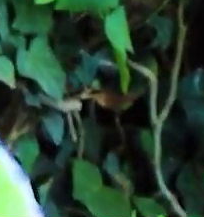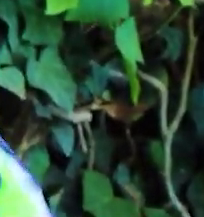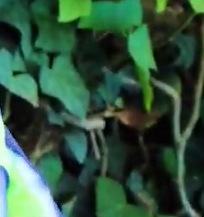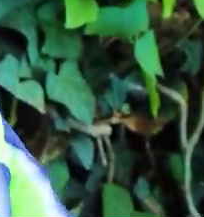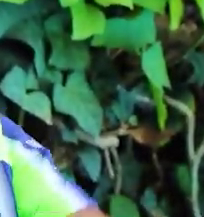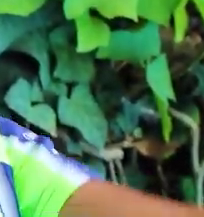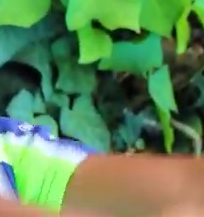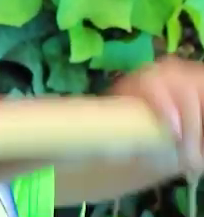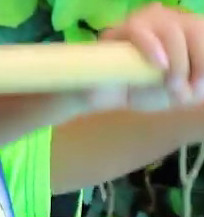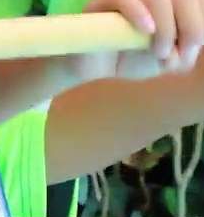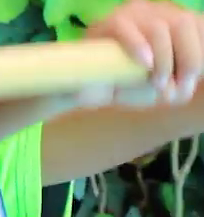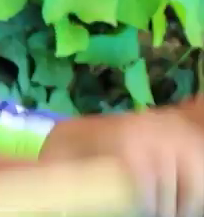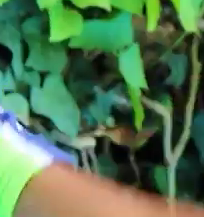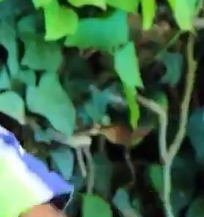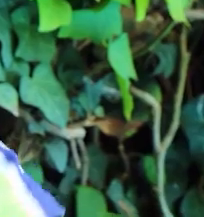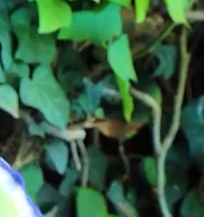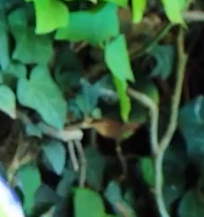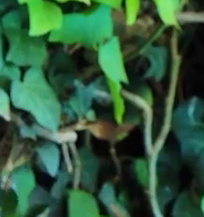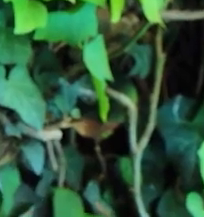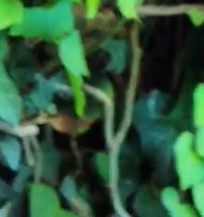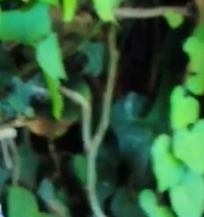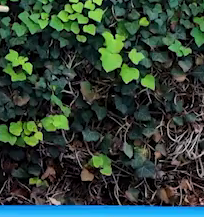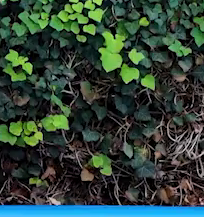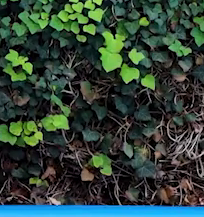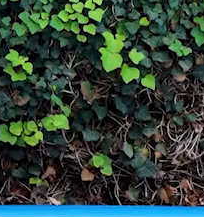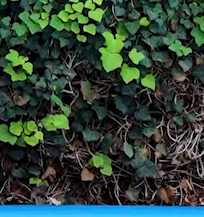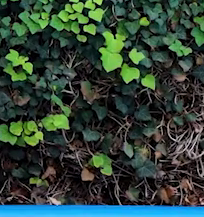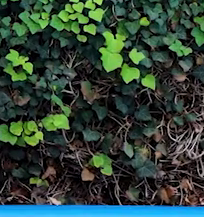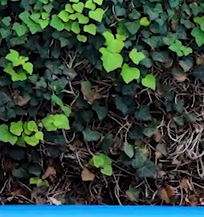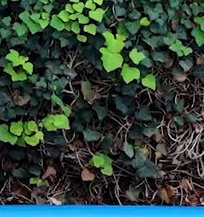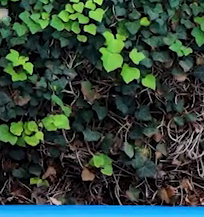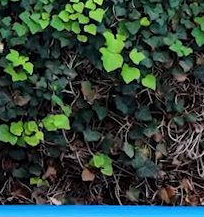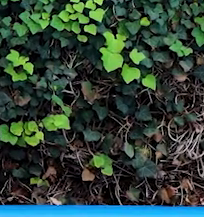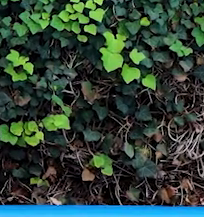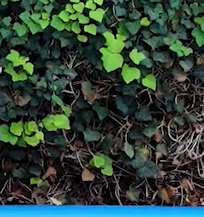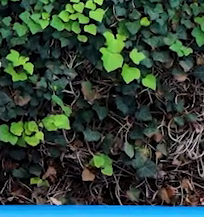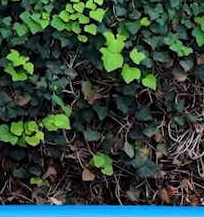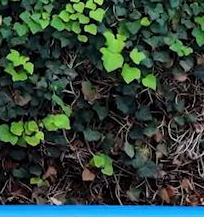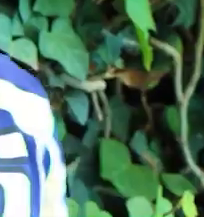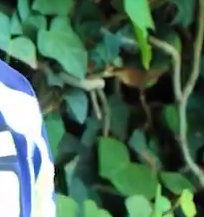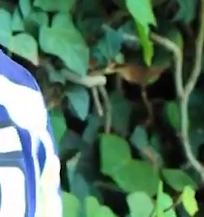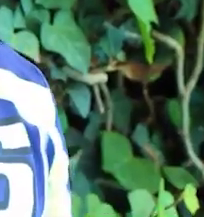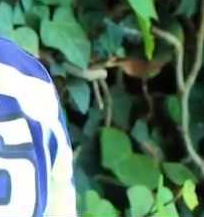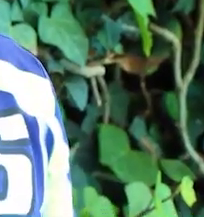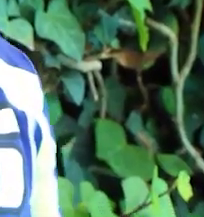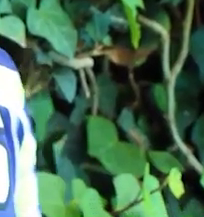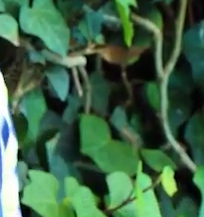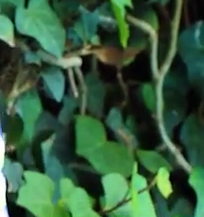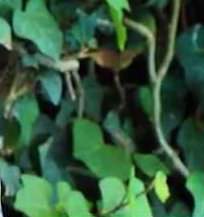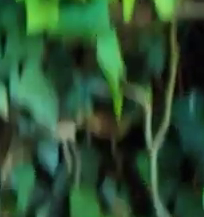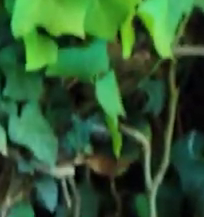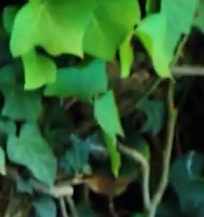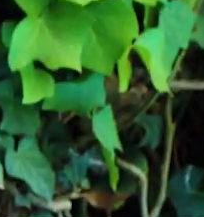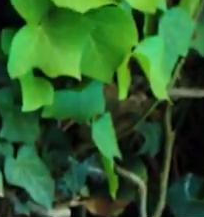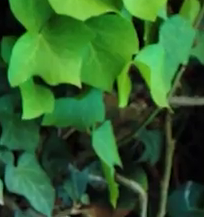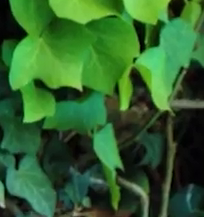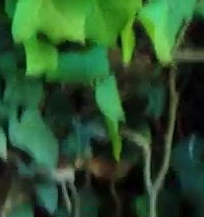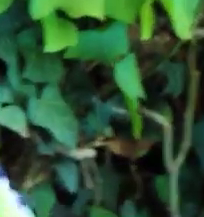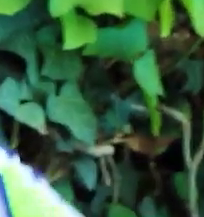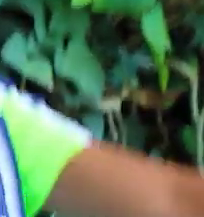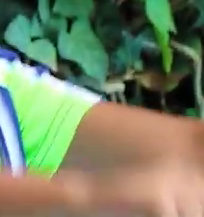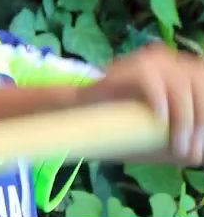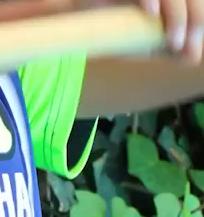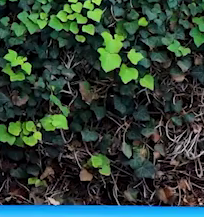muy bien, descansamos, respiramos, y hacemos la elevación,